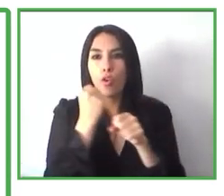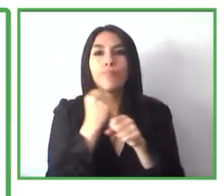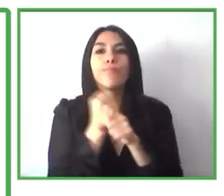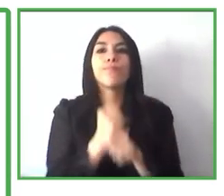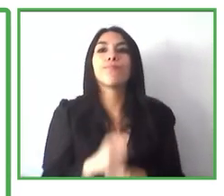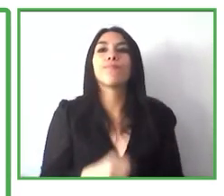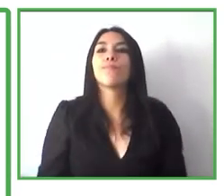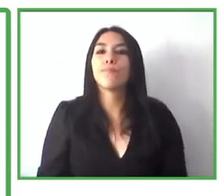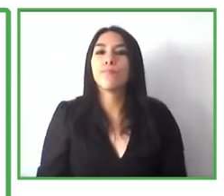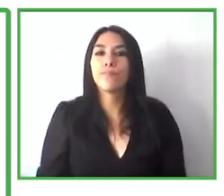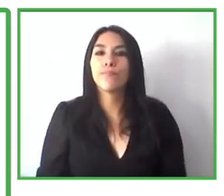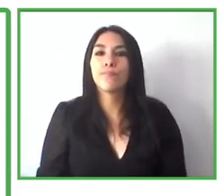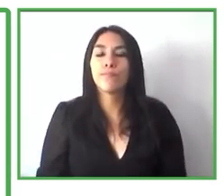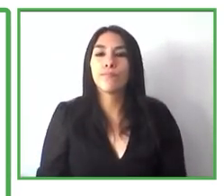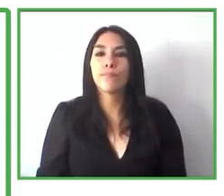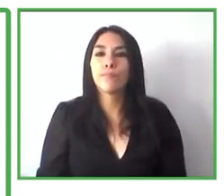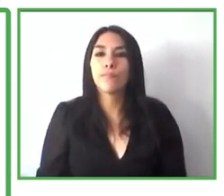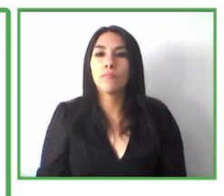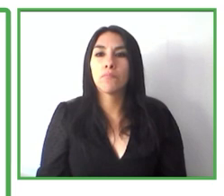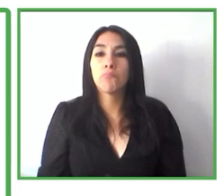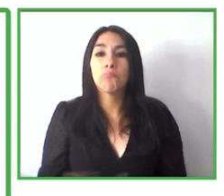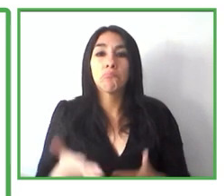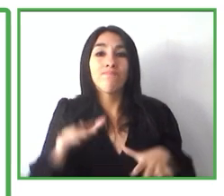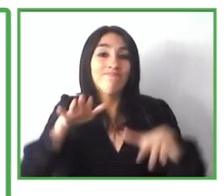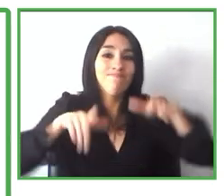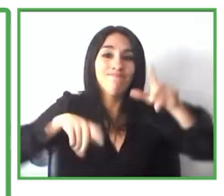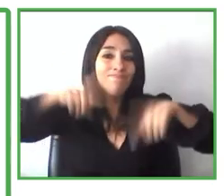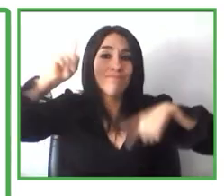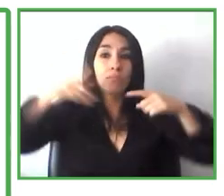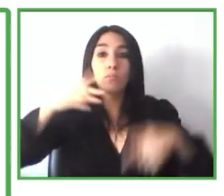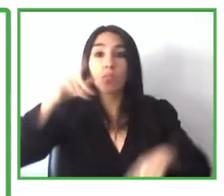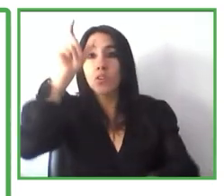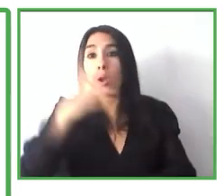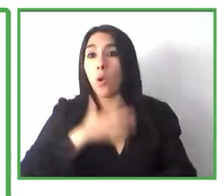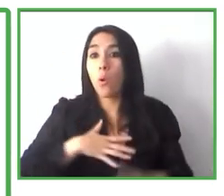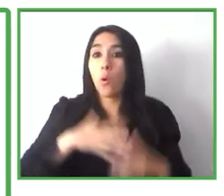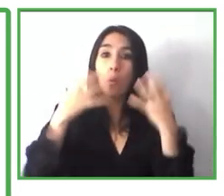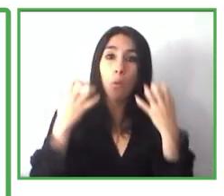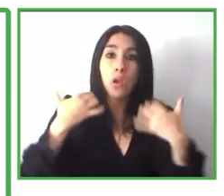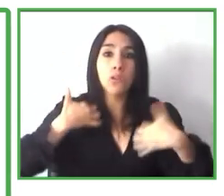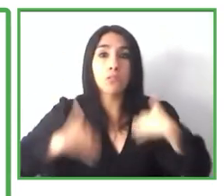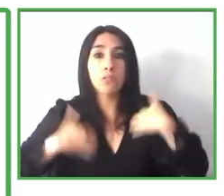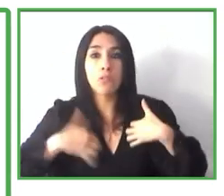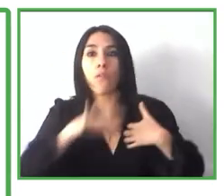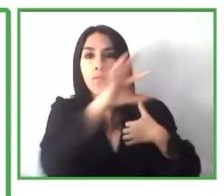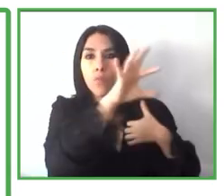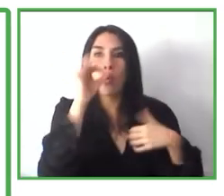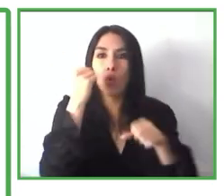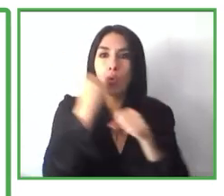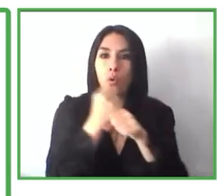la persona está interesada en encontrar empleo y si la necesidad de más apoyo.